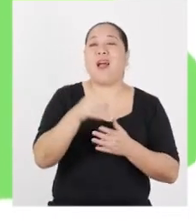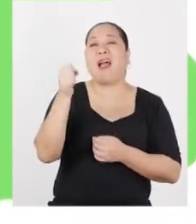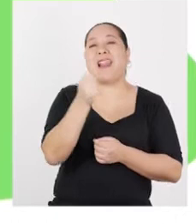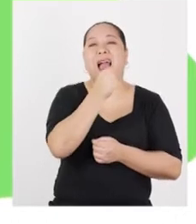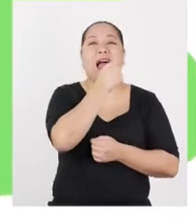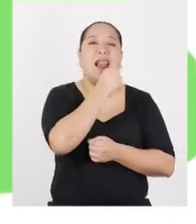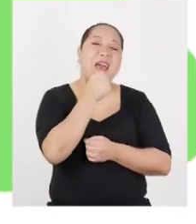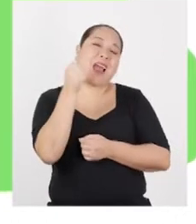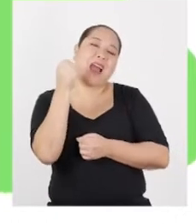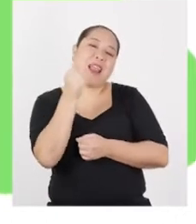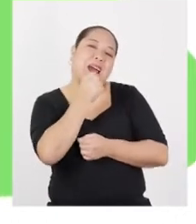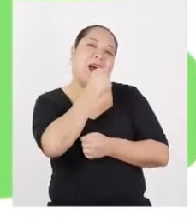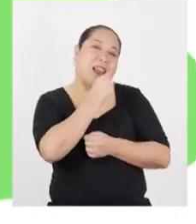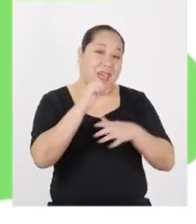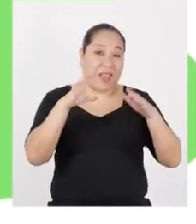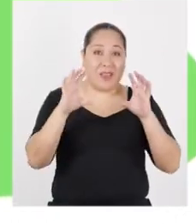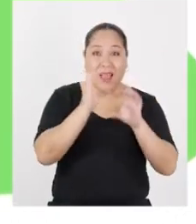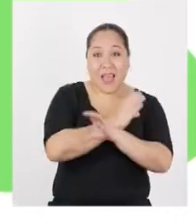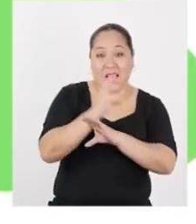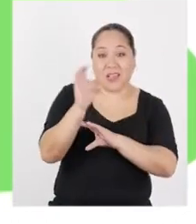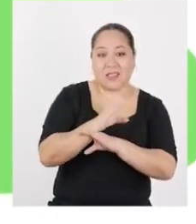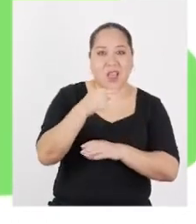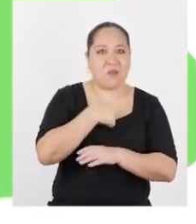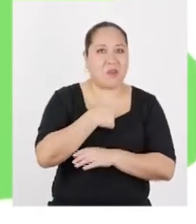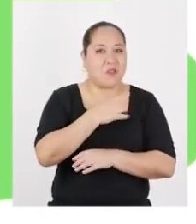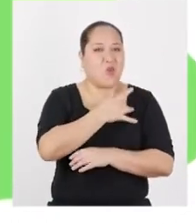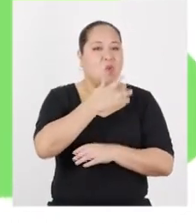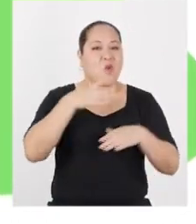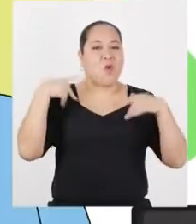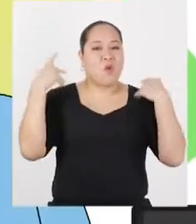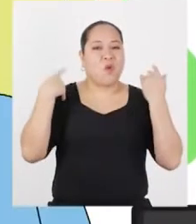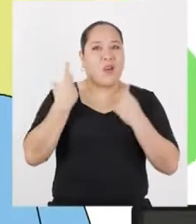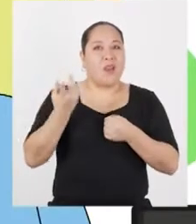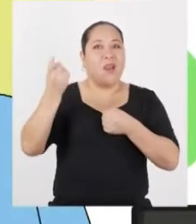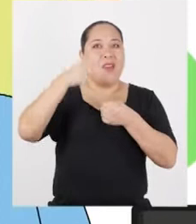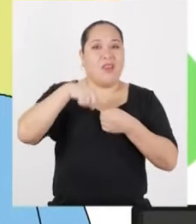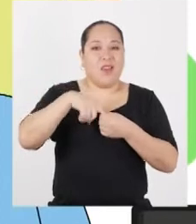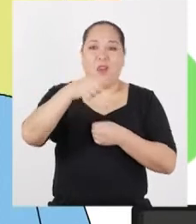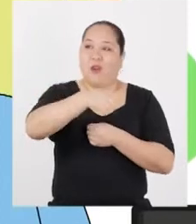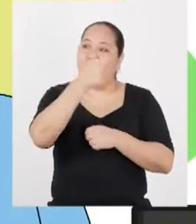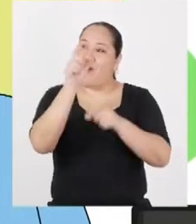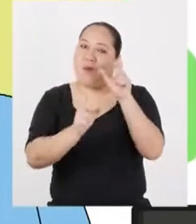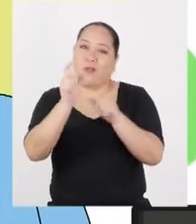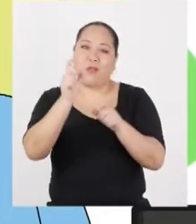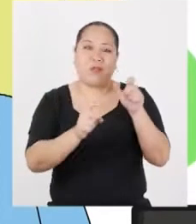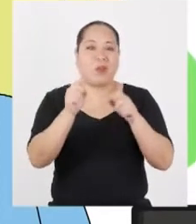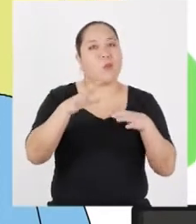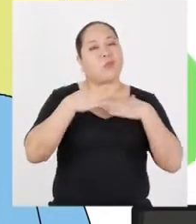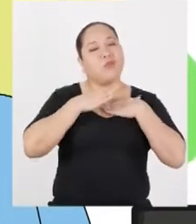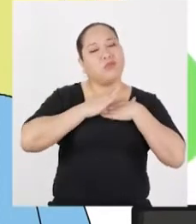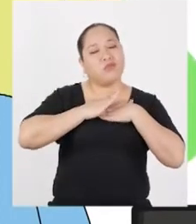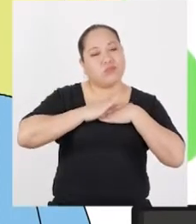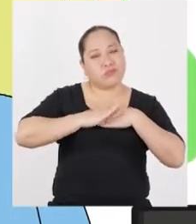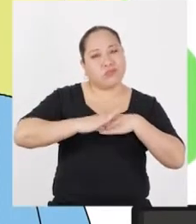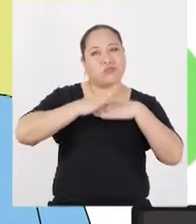alegremente la letra de la canción. A mí me alegró mucho poder estar ahí, con otra gente, y poder